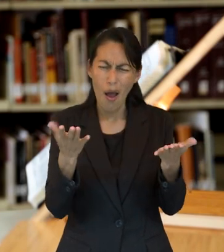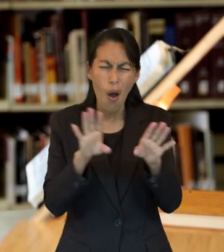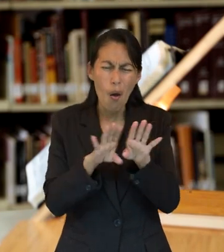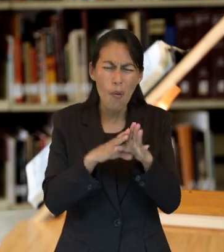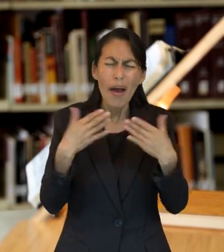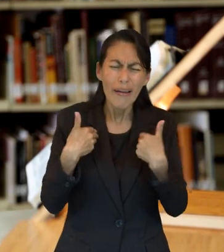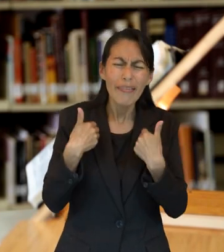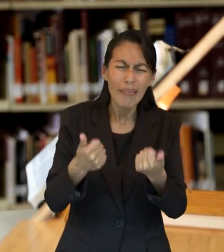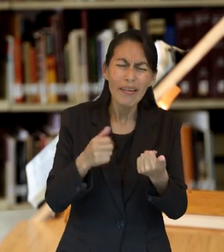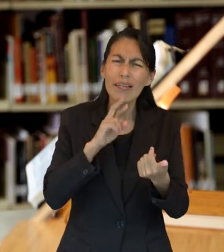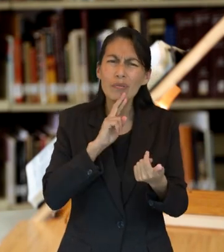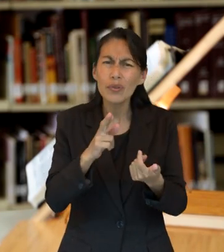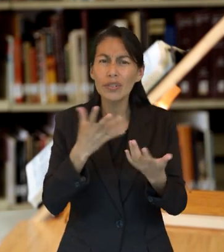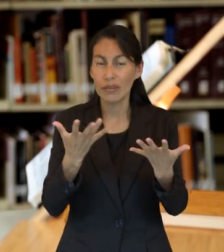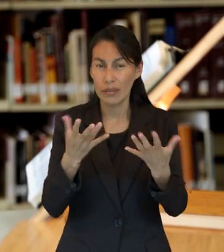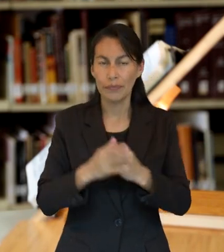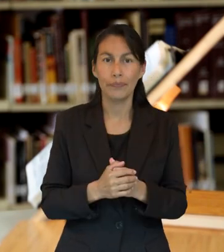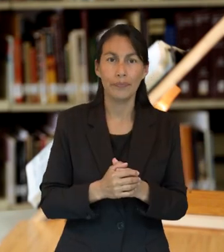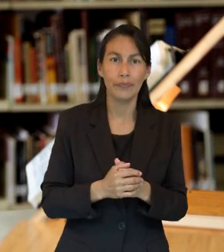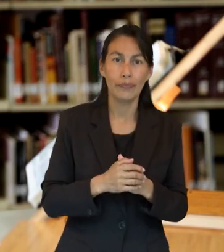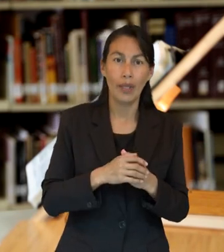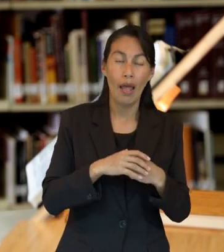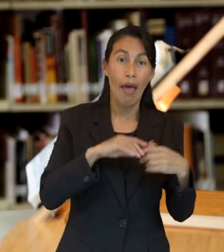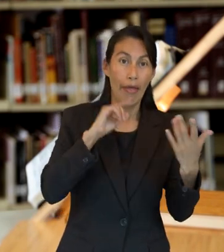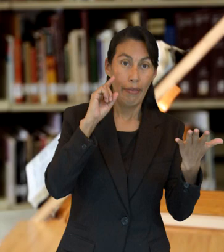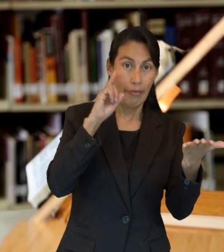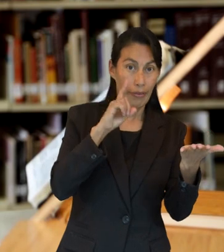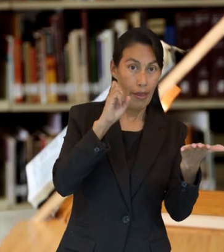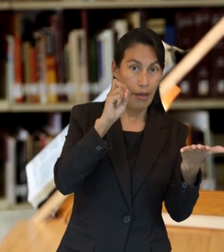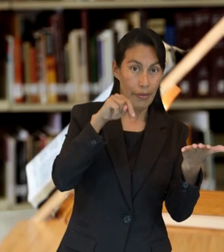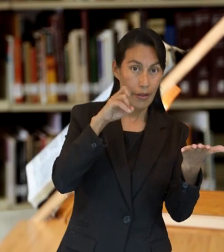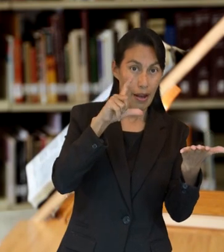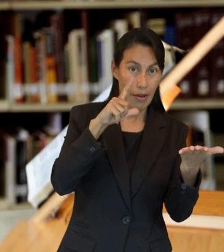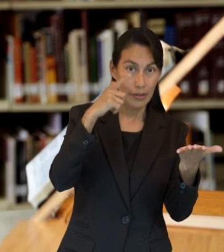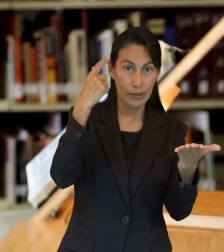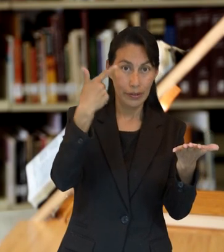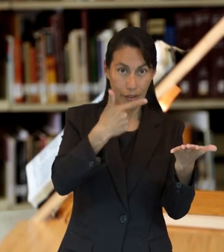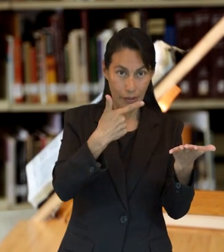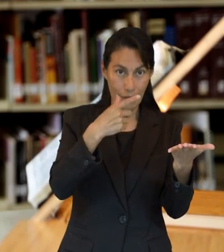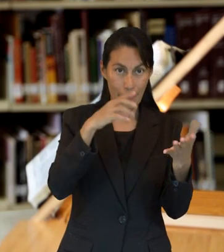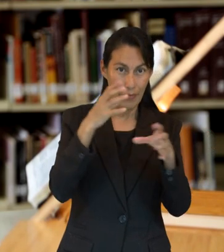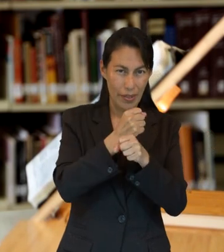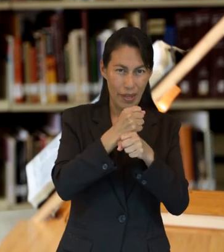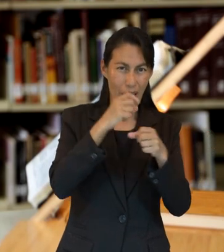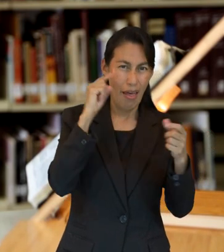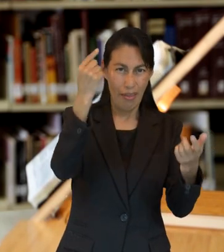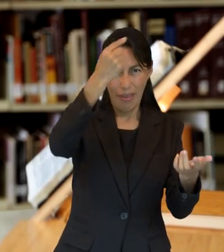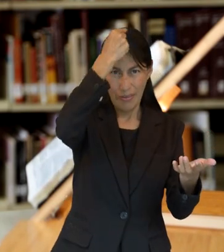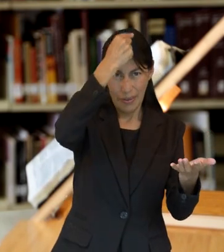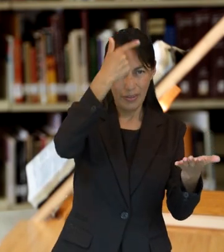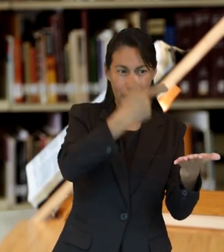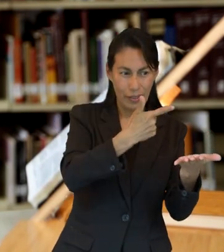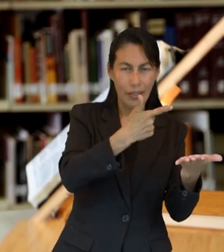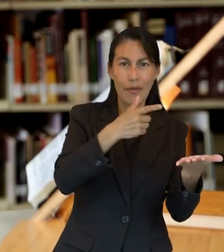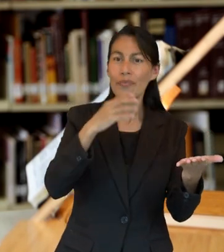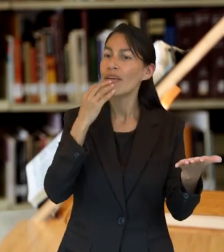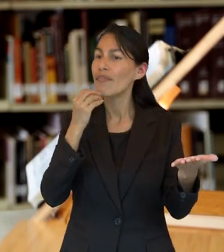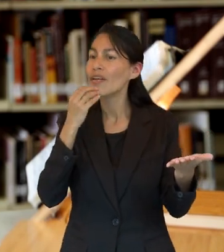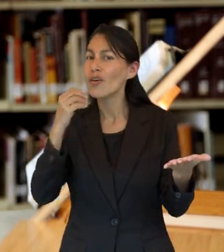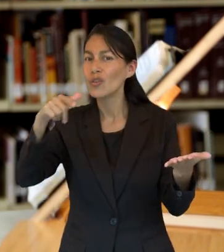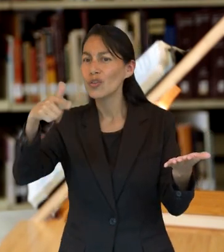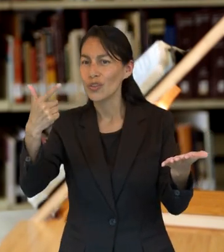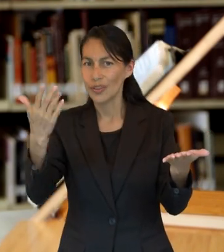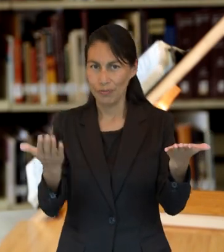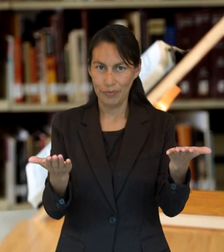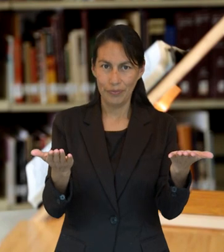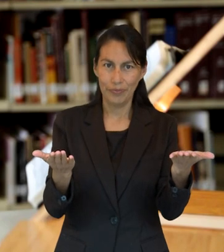versículos para entender y dar la respuesta. Vamos a ver qué dice Daniel 9, perdón, Daniel 7 y Hebreos